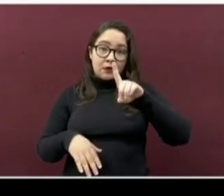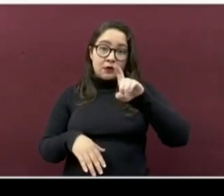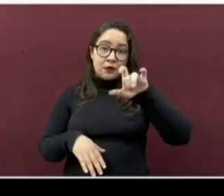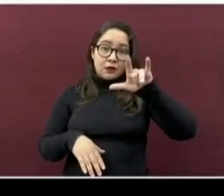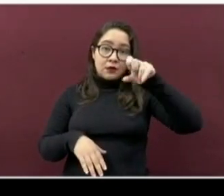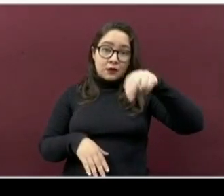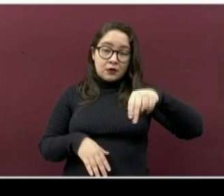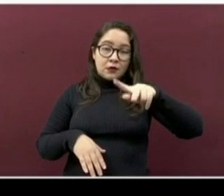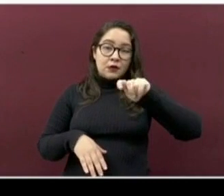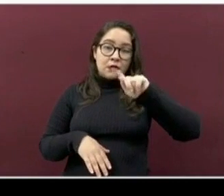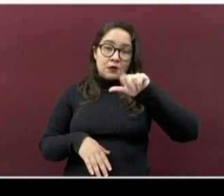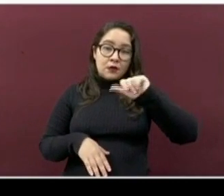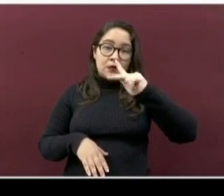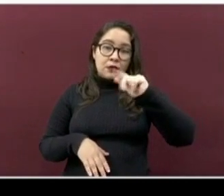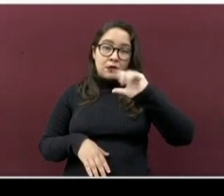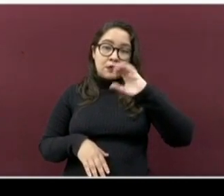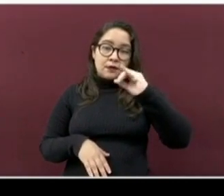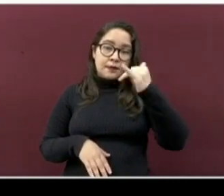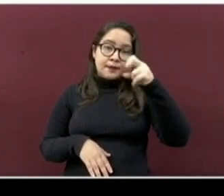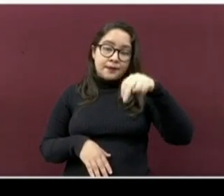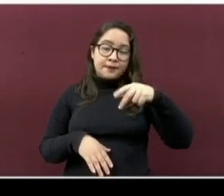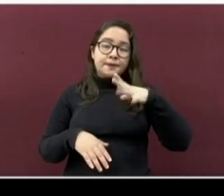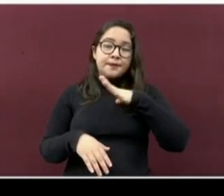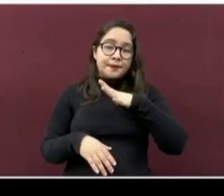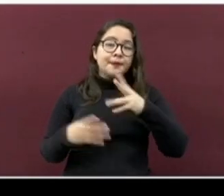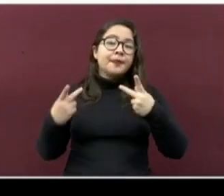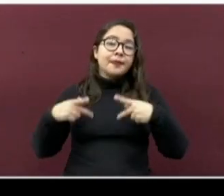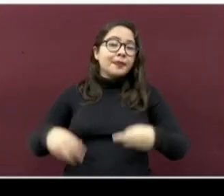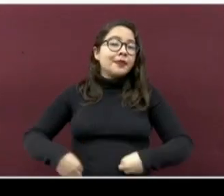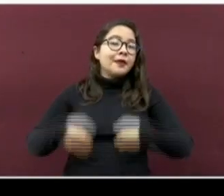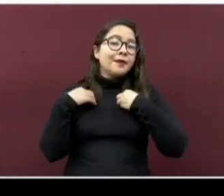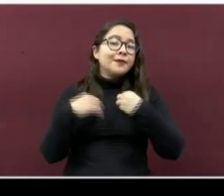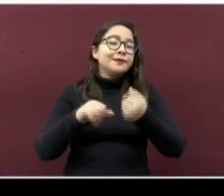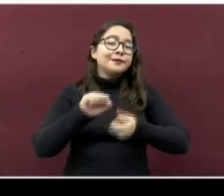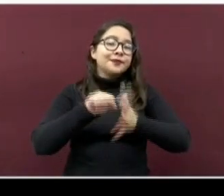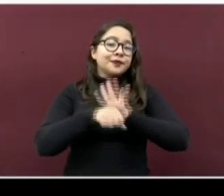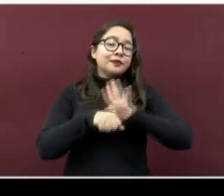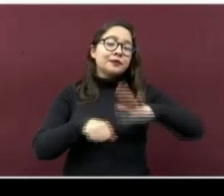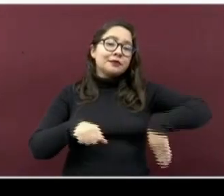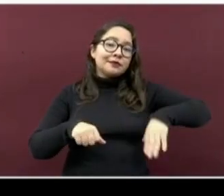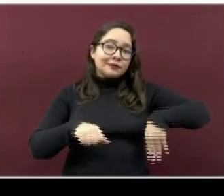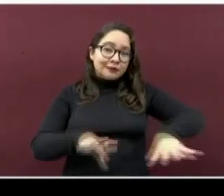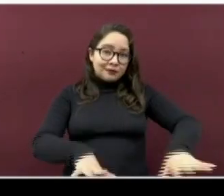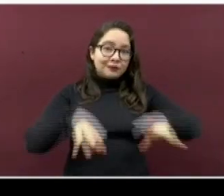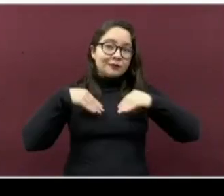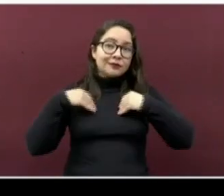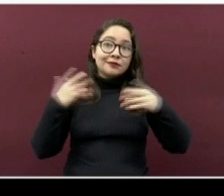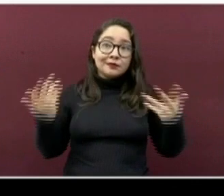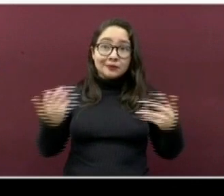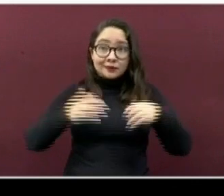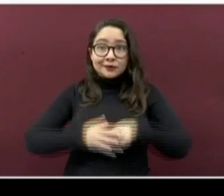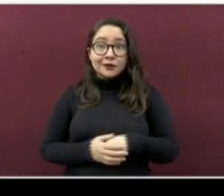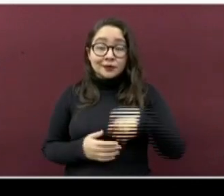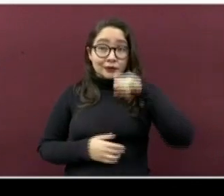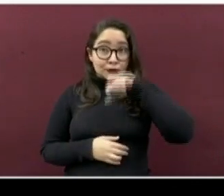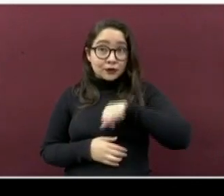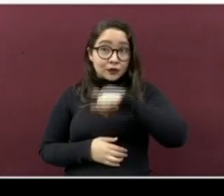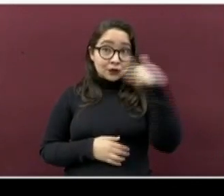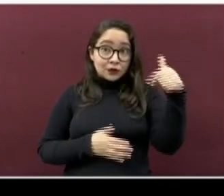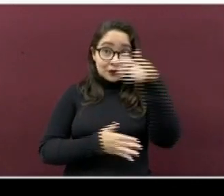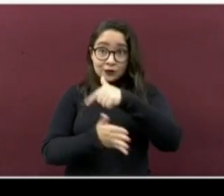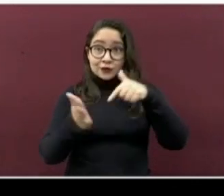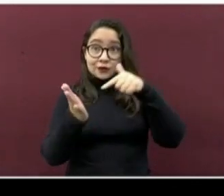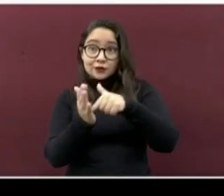Tlapacoya, en donde residen enfermos que recién desarrollaron la COVID-19. Lo mismo con otros